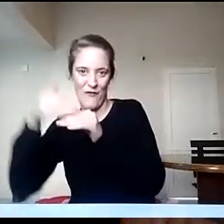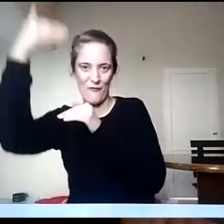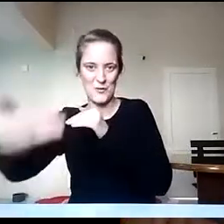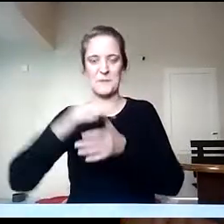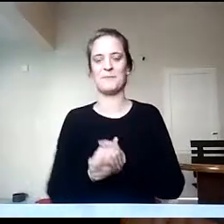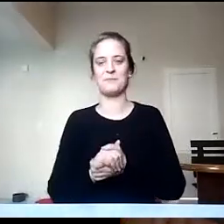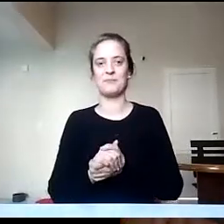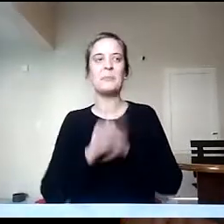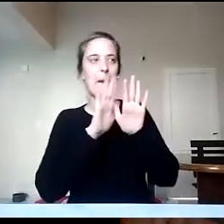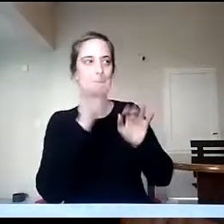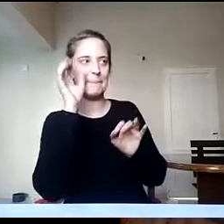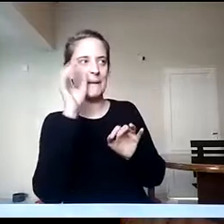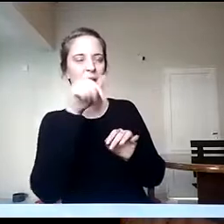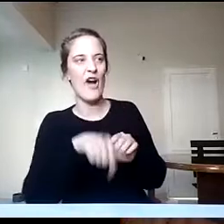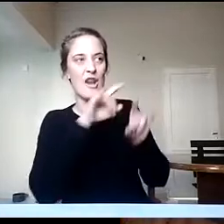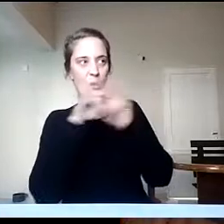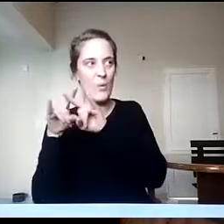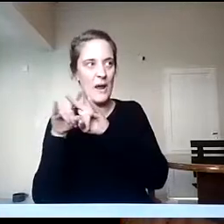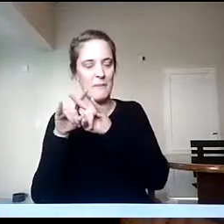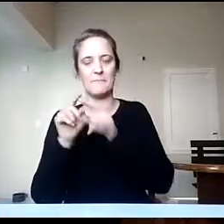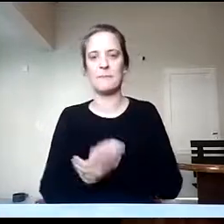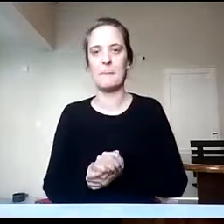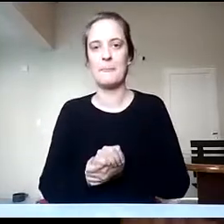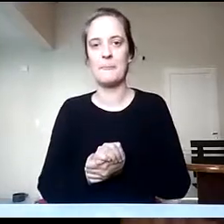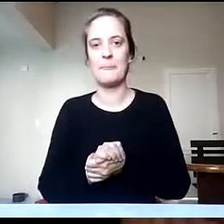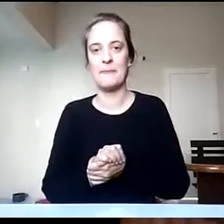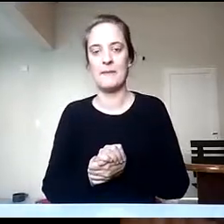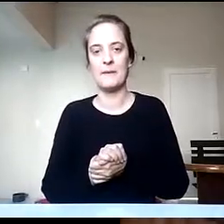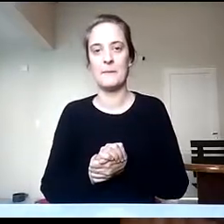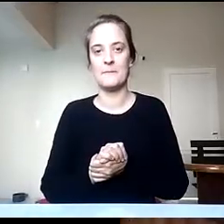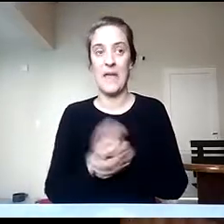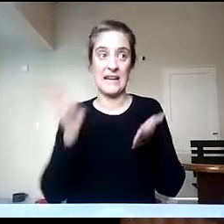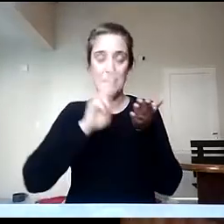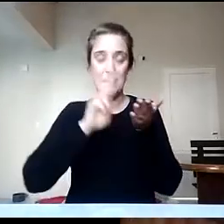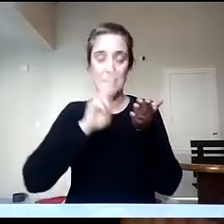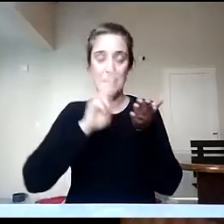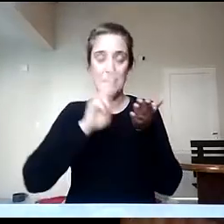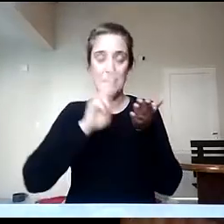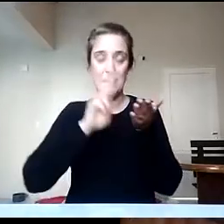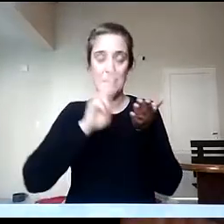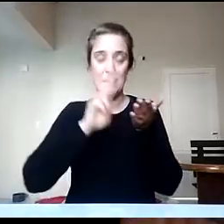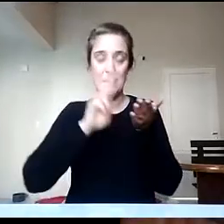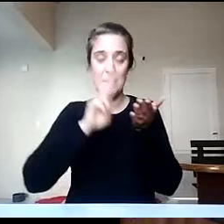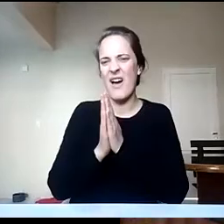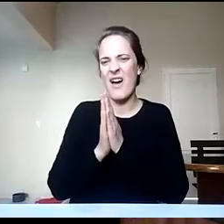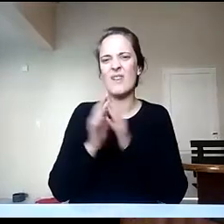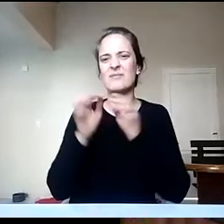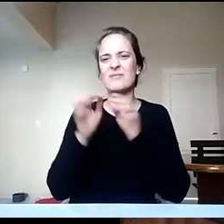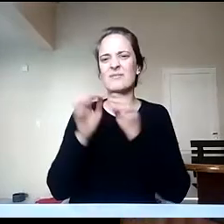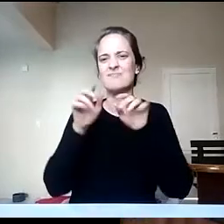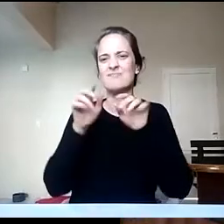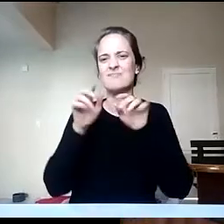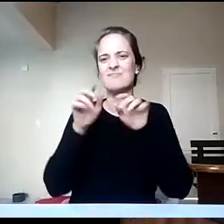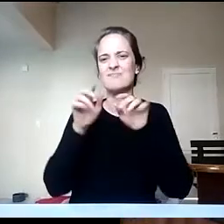el sitio web, lo repito. Sí, por favor. Recuerden. Si lo podés escribir es es mejor en el chat, porque no lo puedo... Estoy